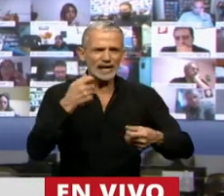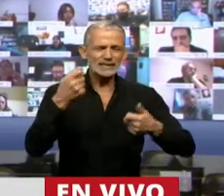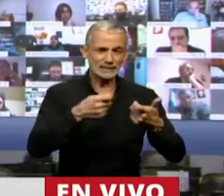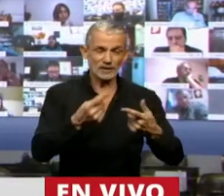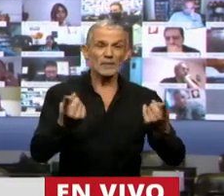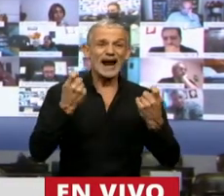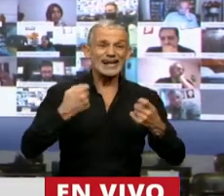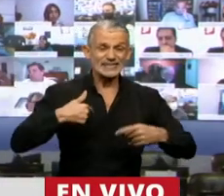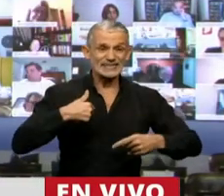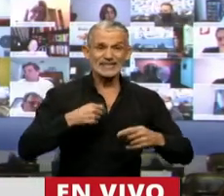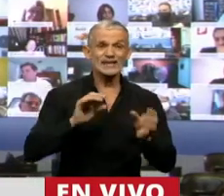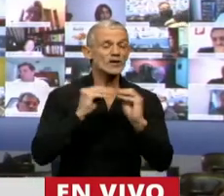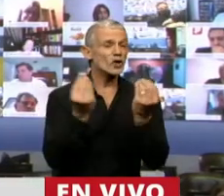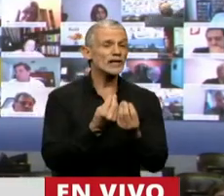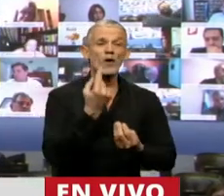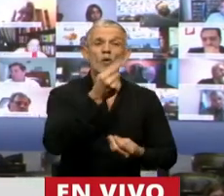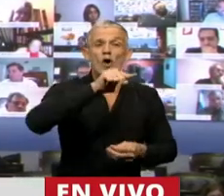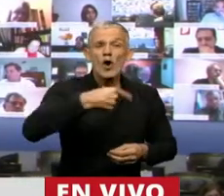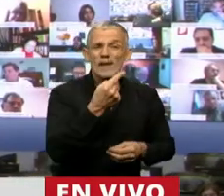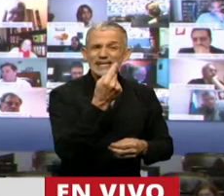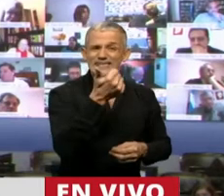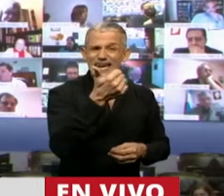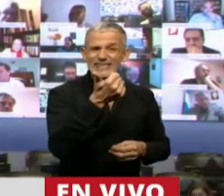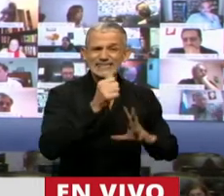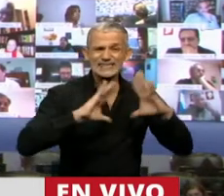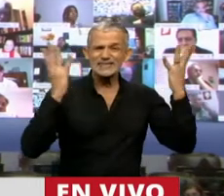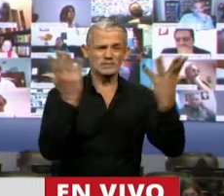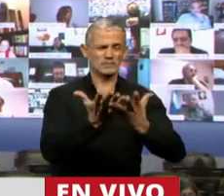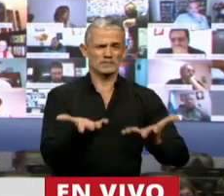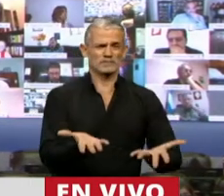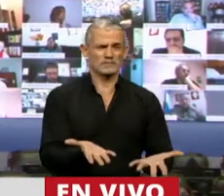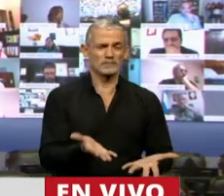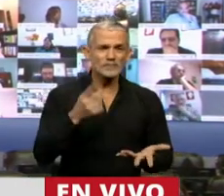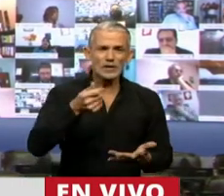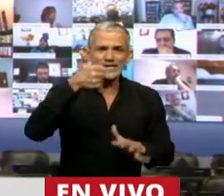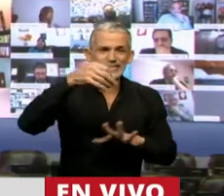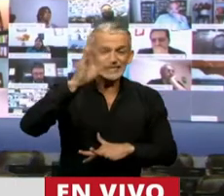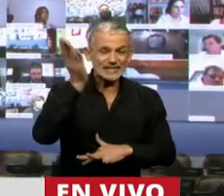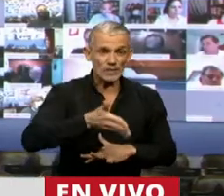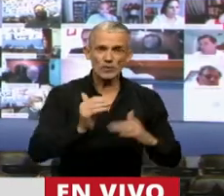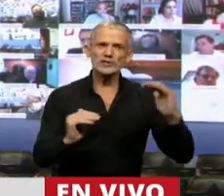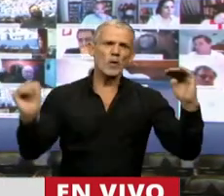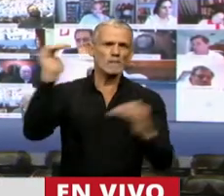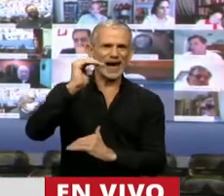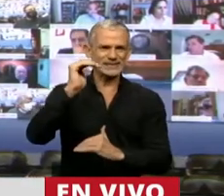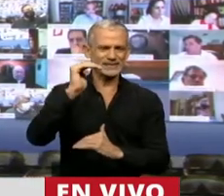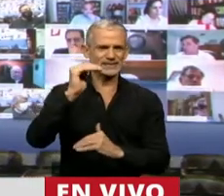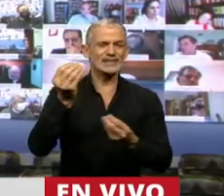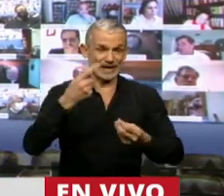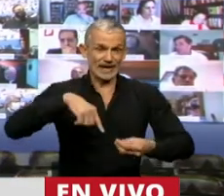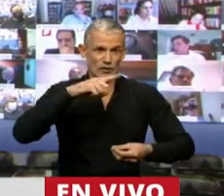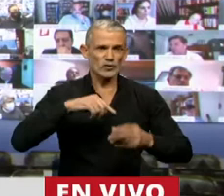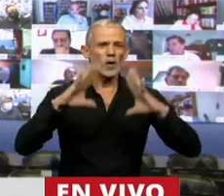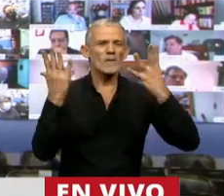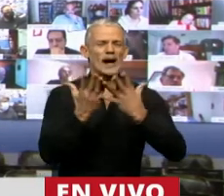nuestras necesidades equivalen al 1,6 del planeta Tierra. Es decir, un 60% más de recursos de lo que